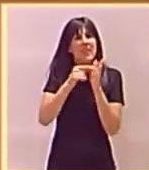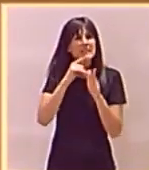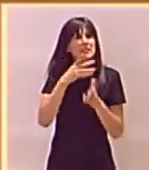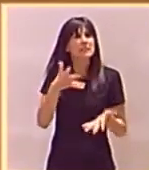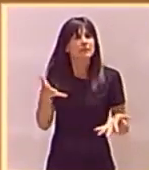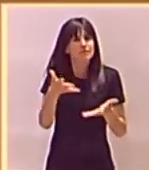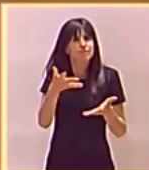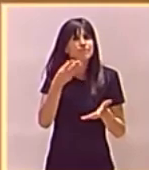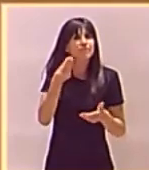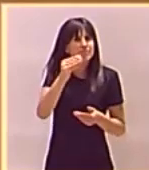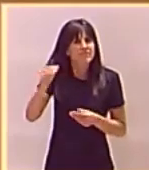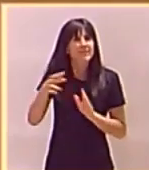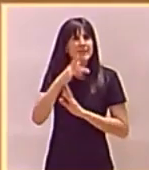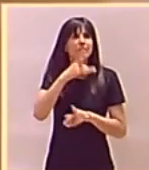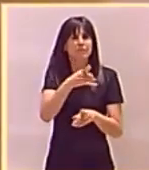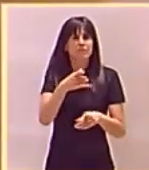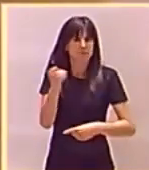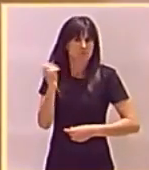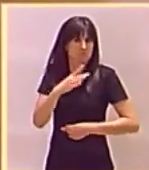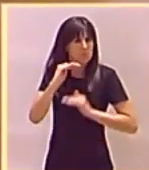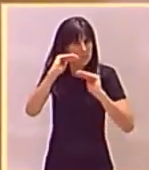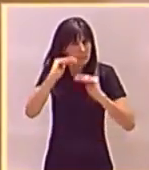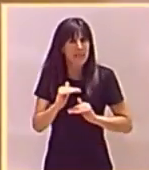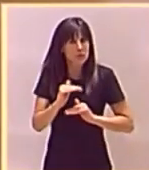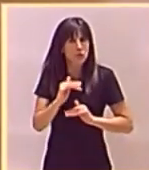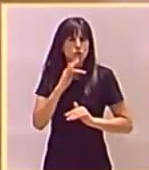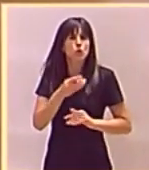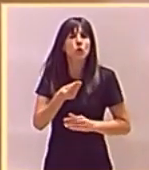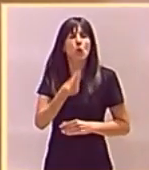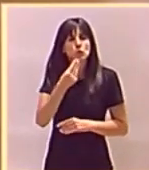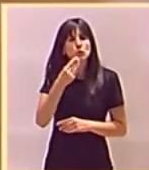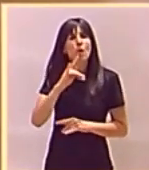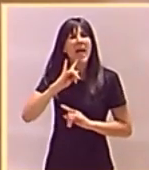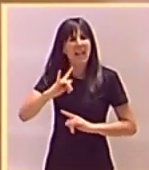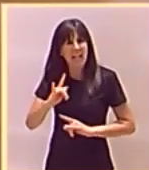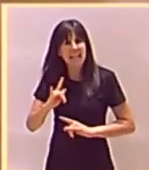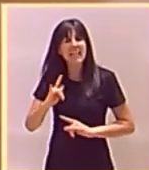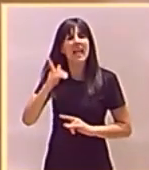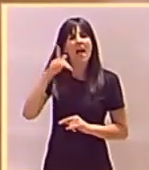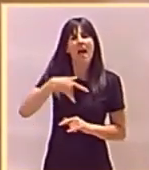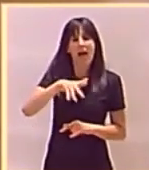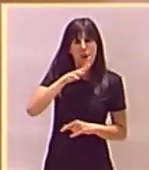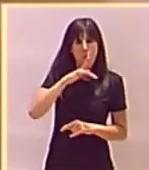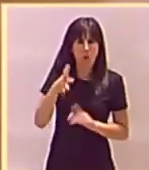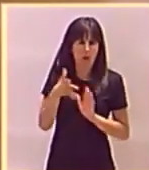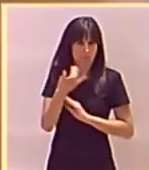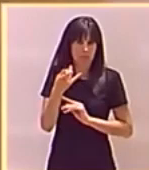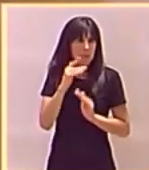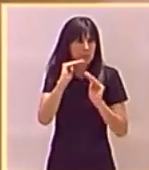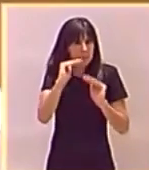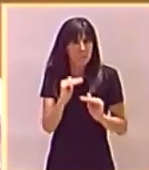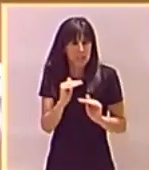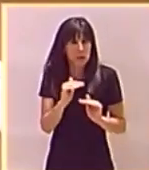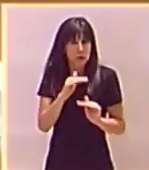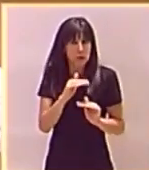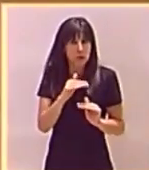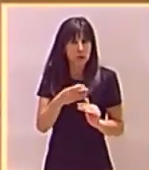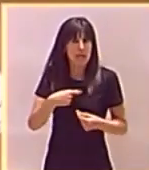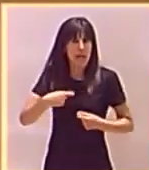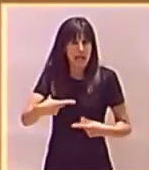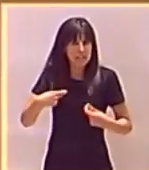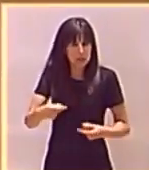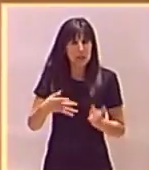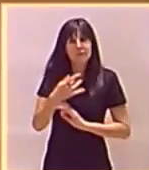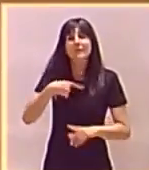conseguido reducir el consumo de energía y el consumo de agua. Esperamos, esta vez sí, y así lo